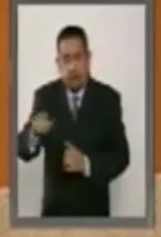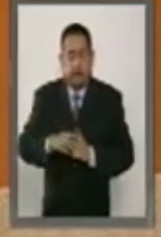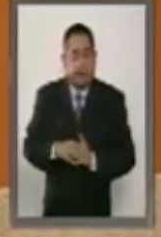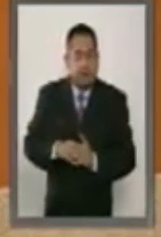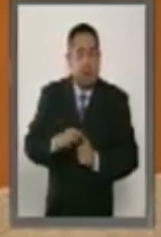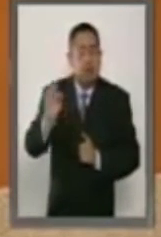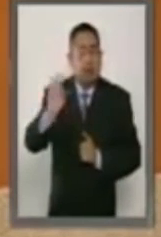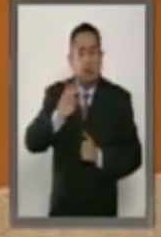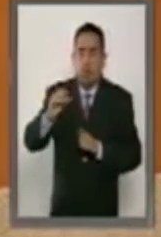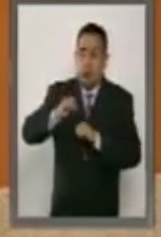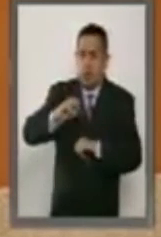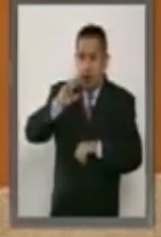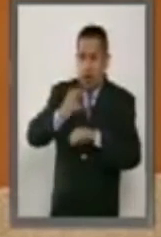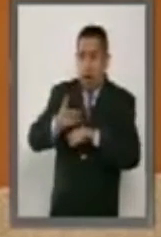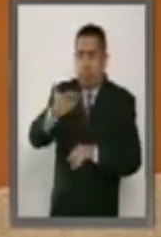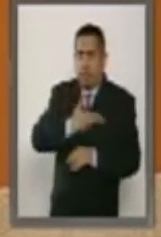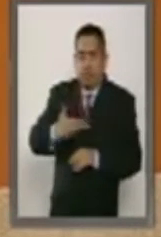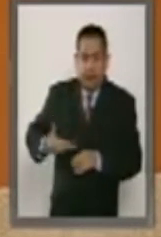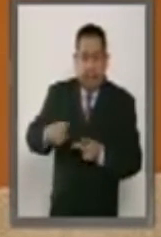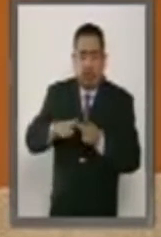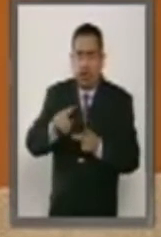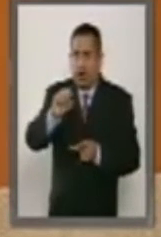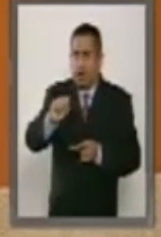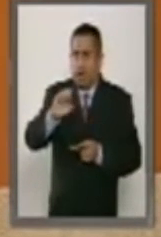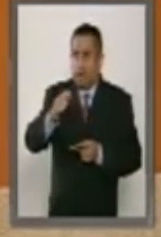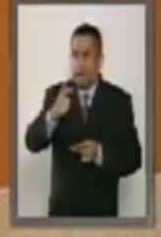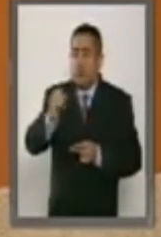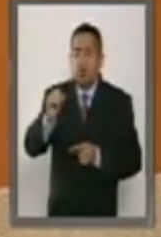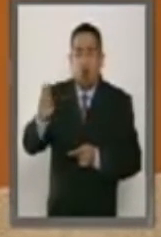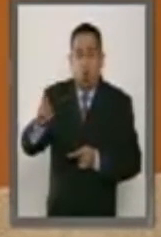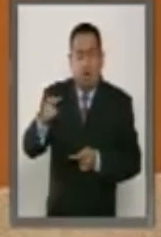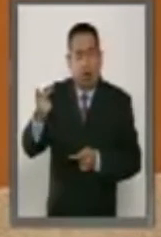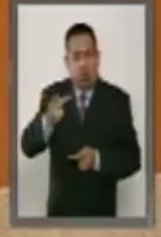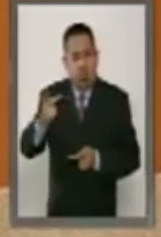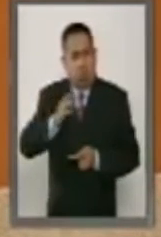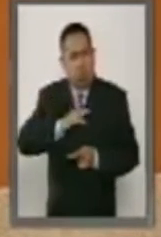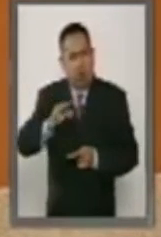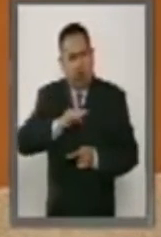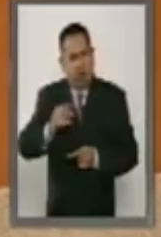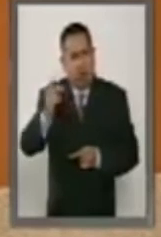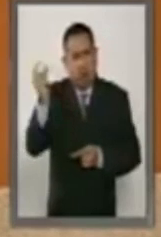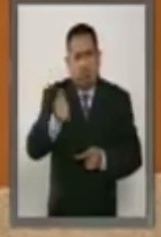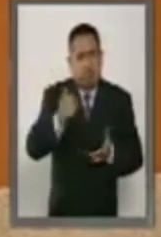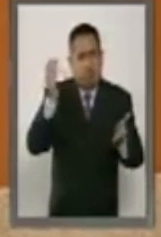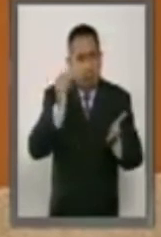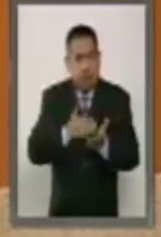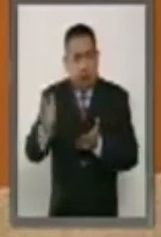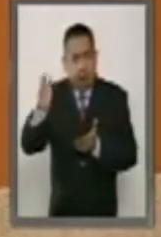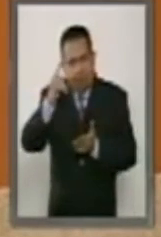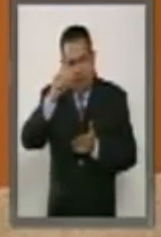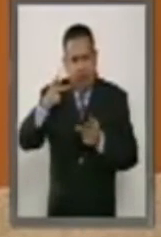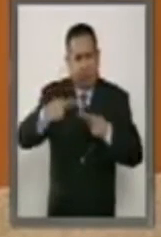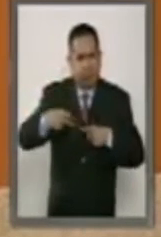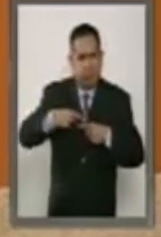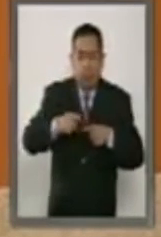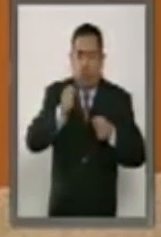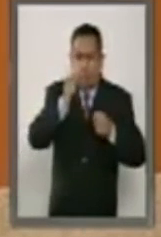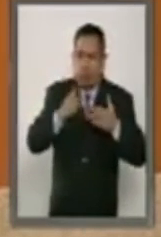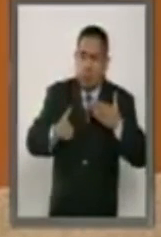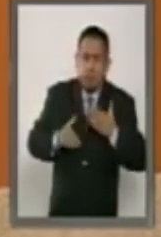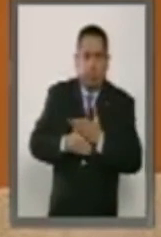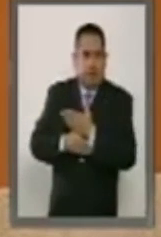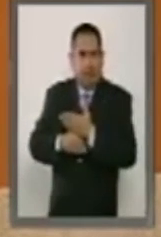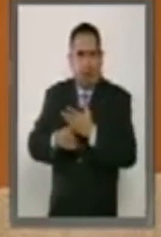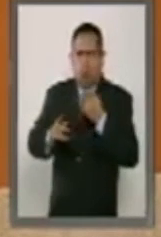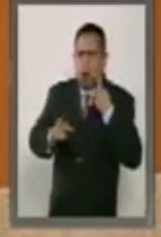titular del Ejecutivo y la Secretaría de Gobernación tengan el poder de expulsar extranjeros que se inmiscuyen en los